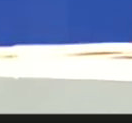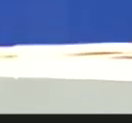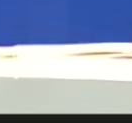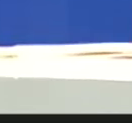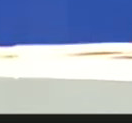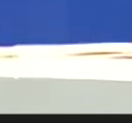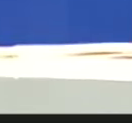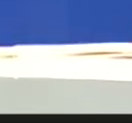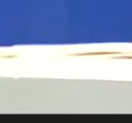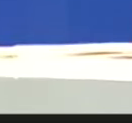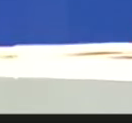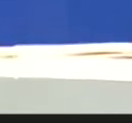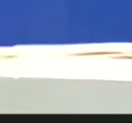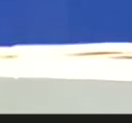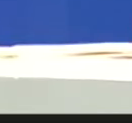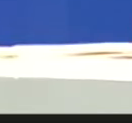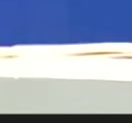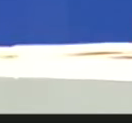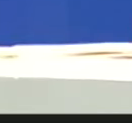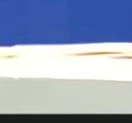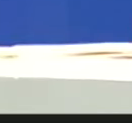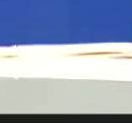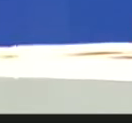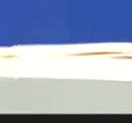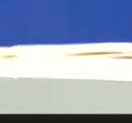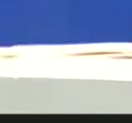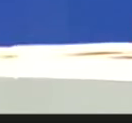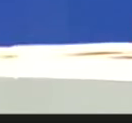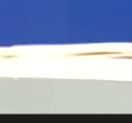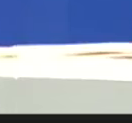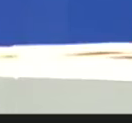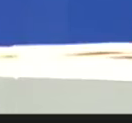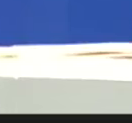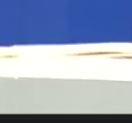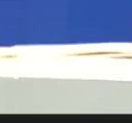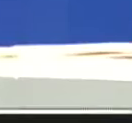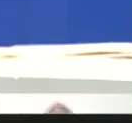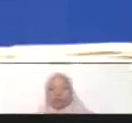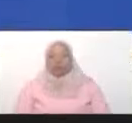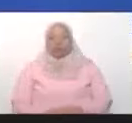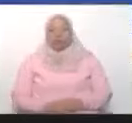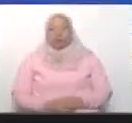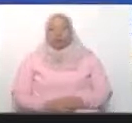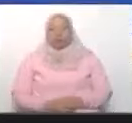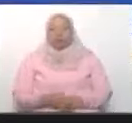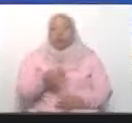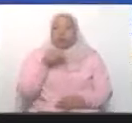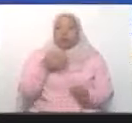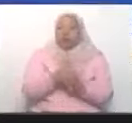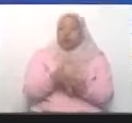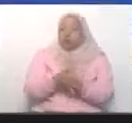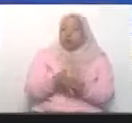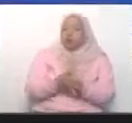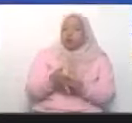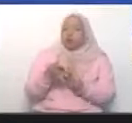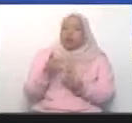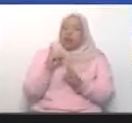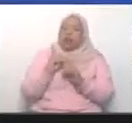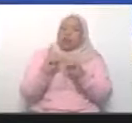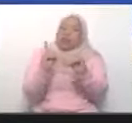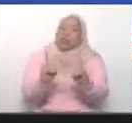por nuestros derechos históricos y jurídicos sobre la Guayana y Sequiva. ¿y quién tiene que decidir estos temas?